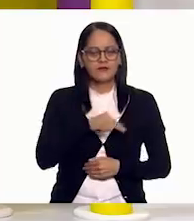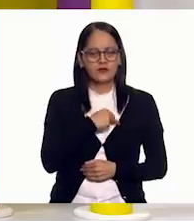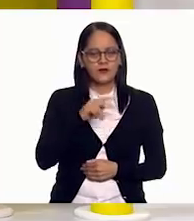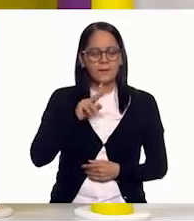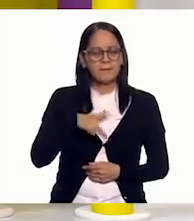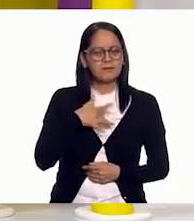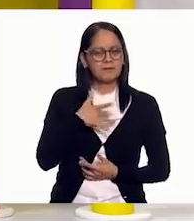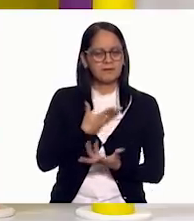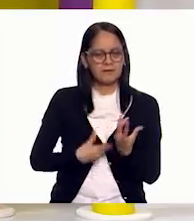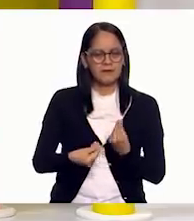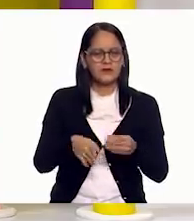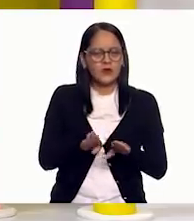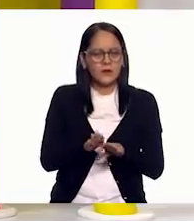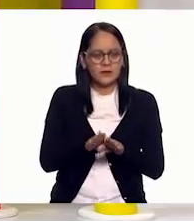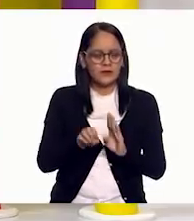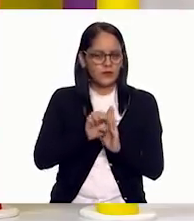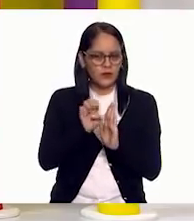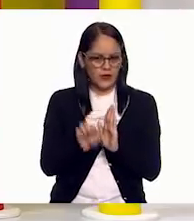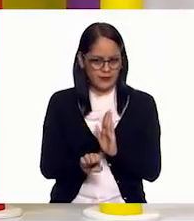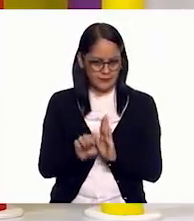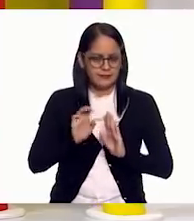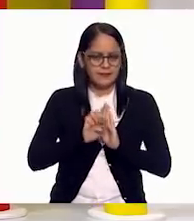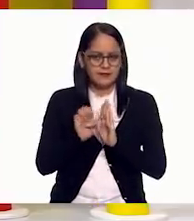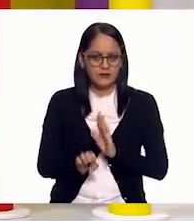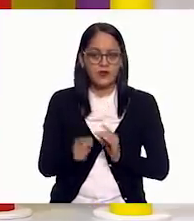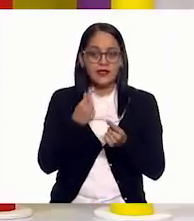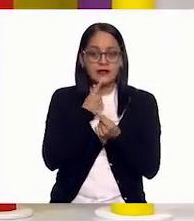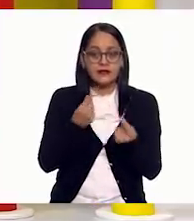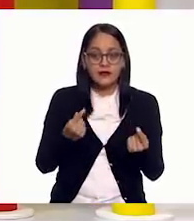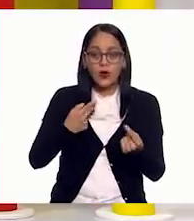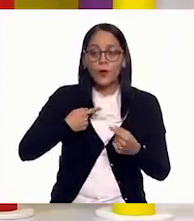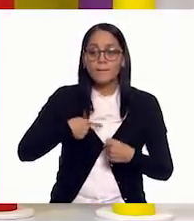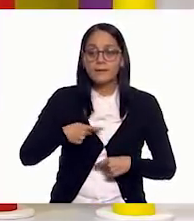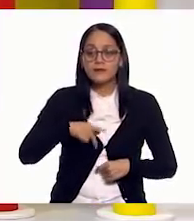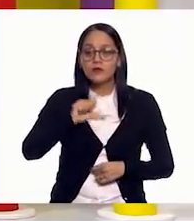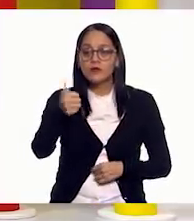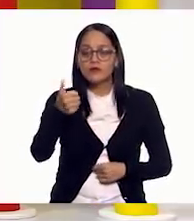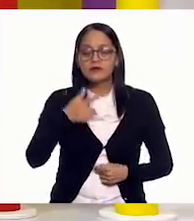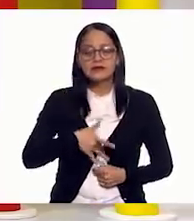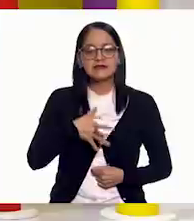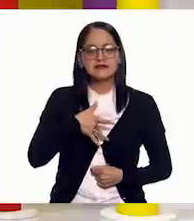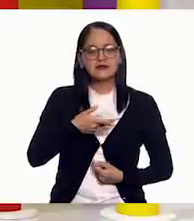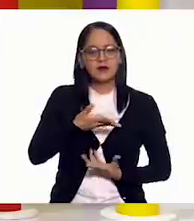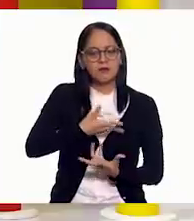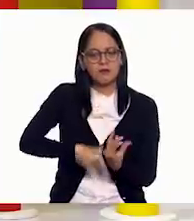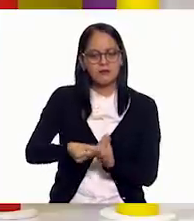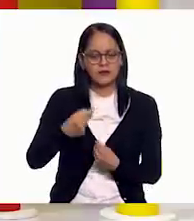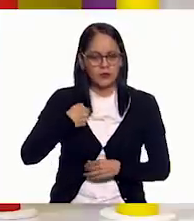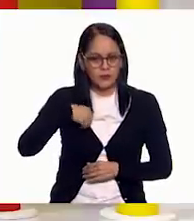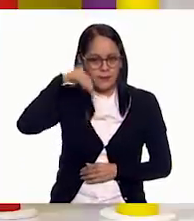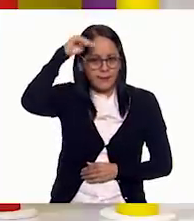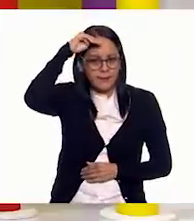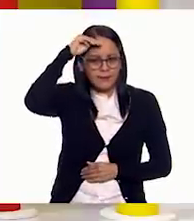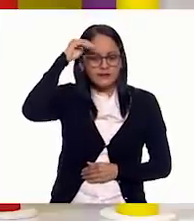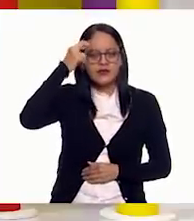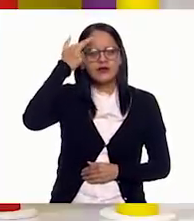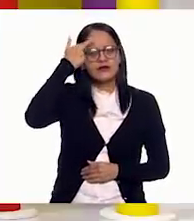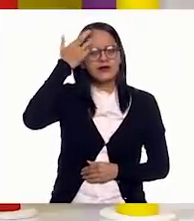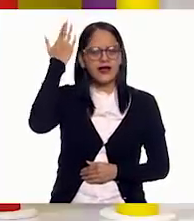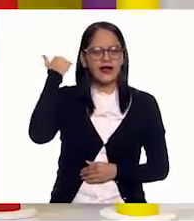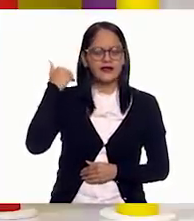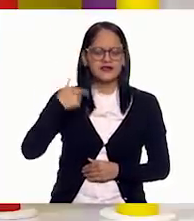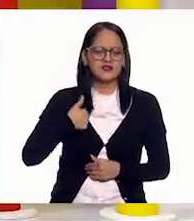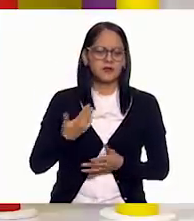empáticas. ¿Qué quiere decir? Ponernos en los zapatos de las demás personas. Si yo hago memoria y recuerdo cuando